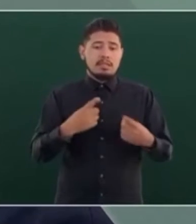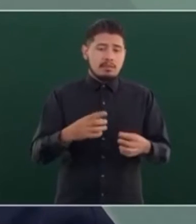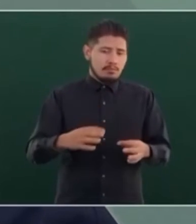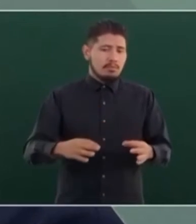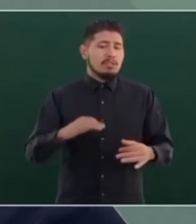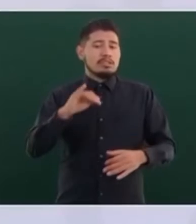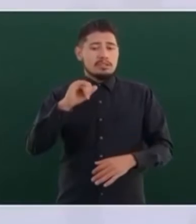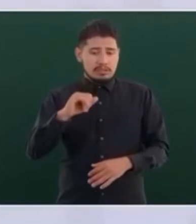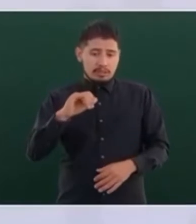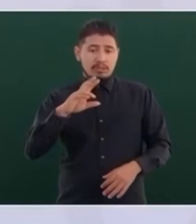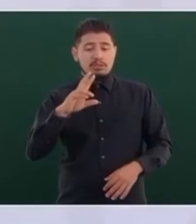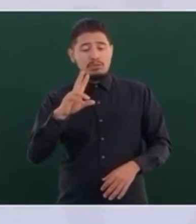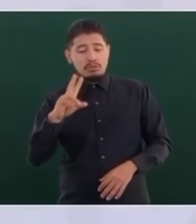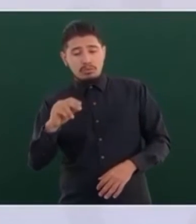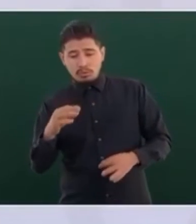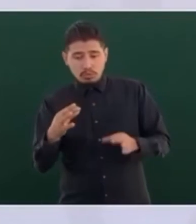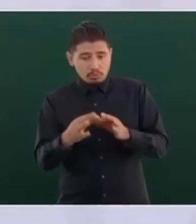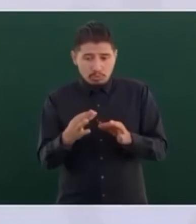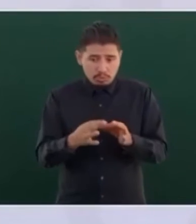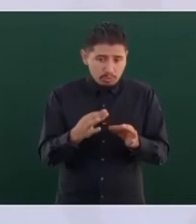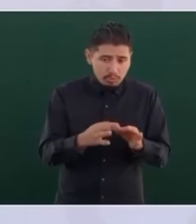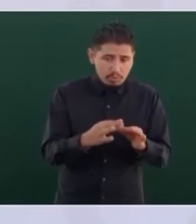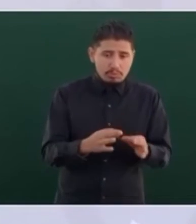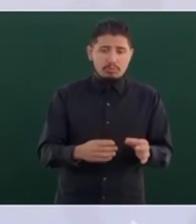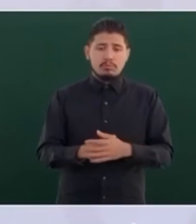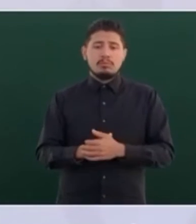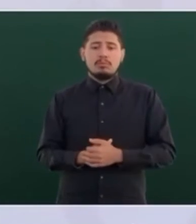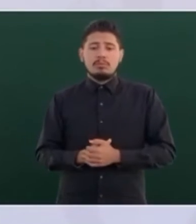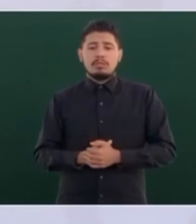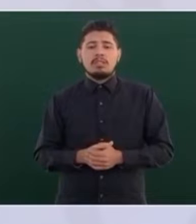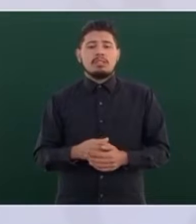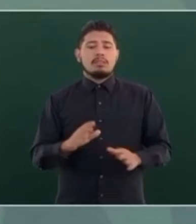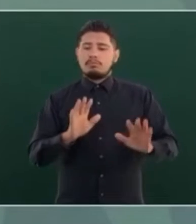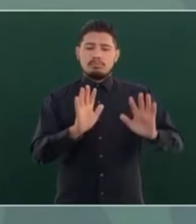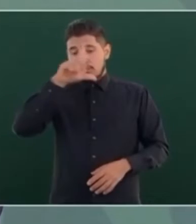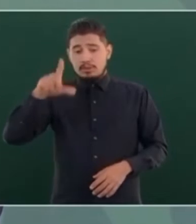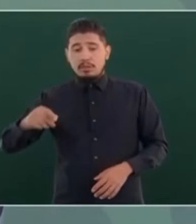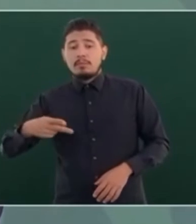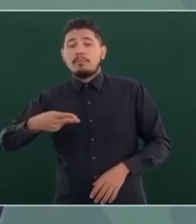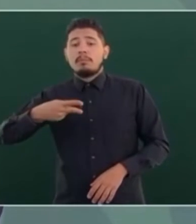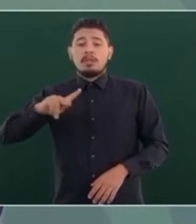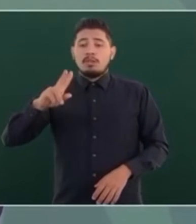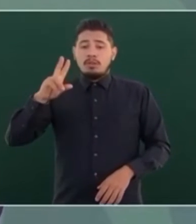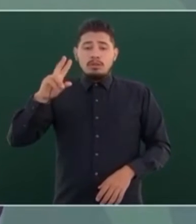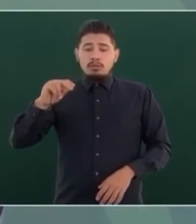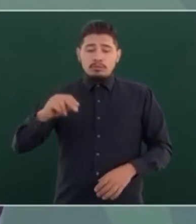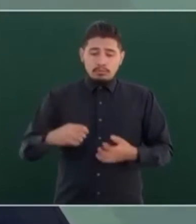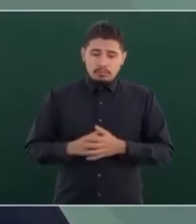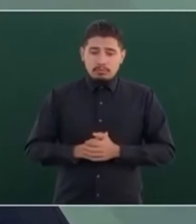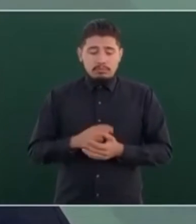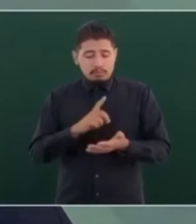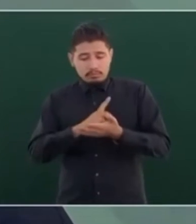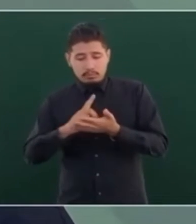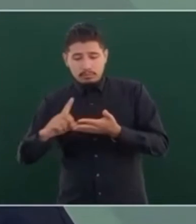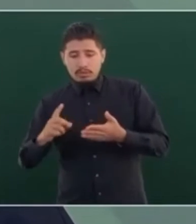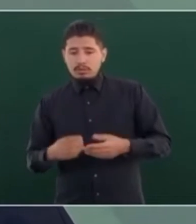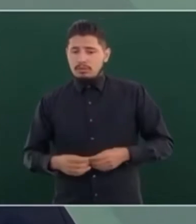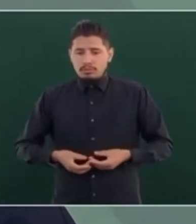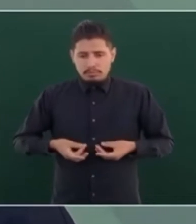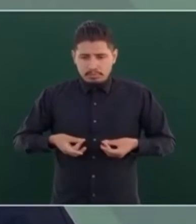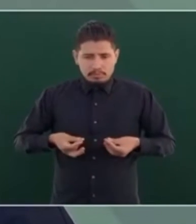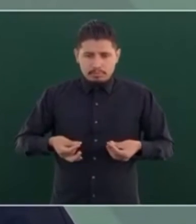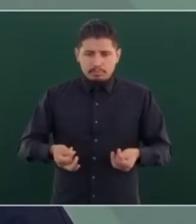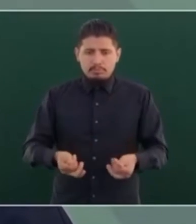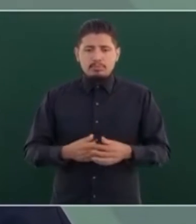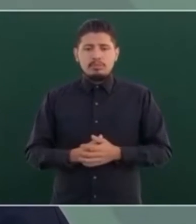definitiva. Si en ese plazo no cumples, pues se tienen que detener los trabajos. Pero no se afecta el derecho a la transparencia. Así